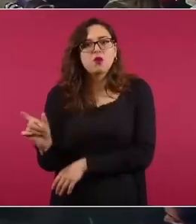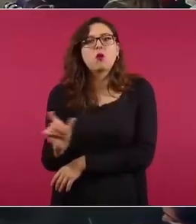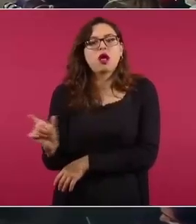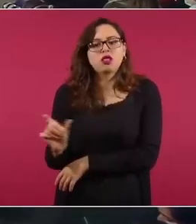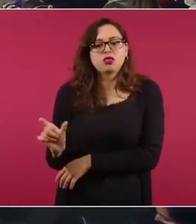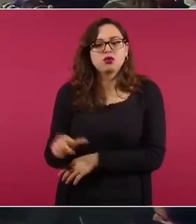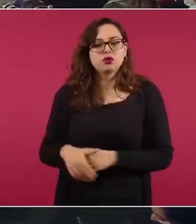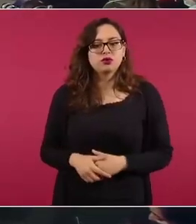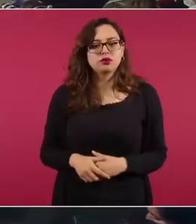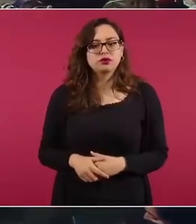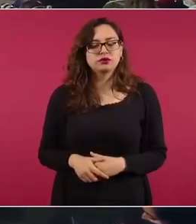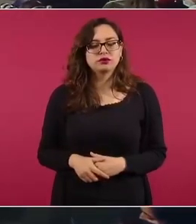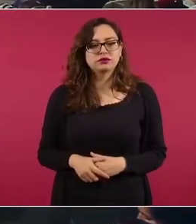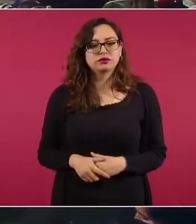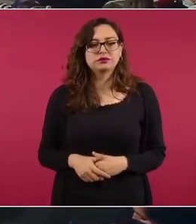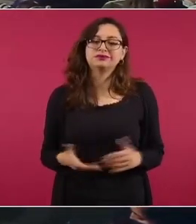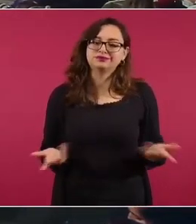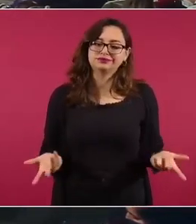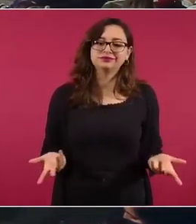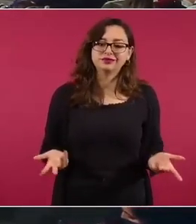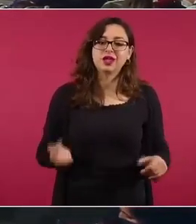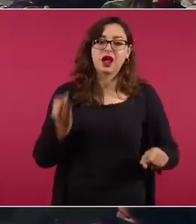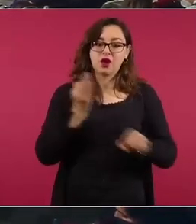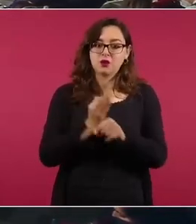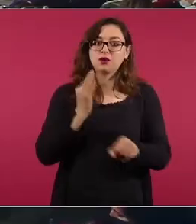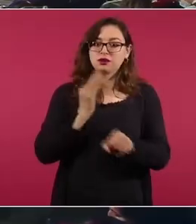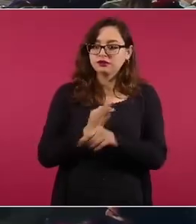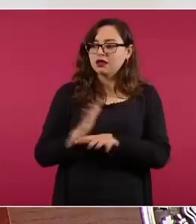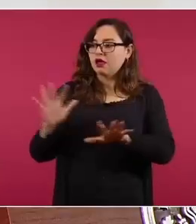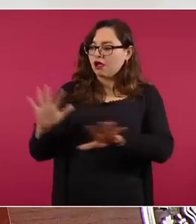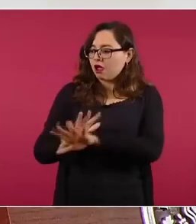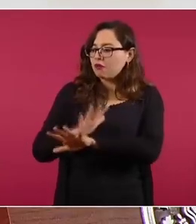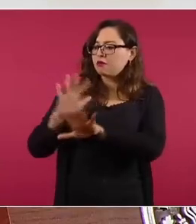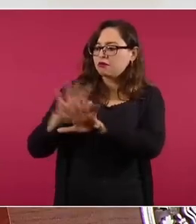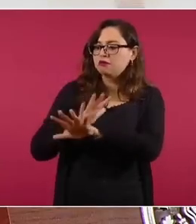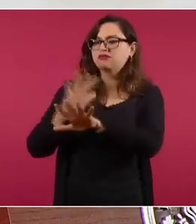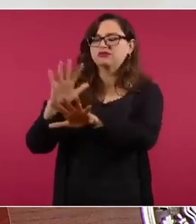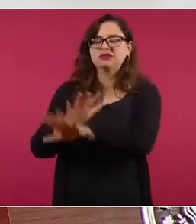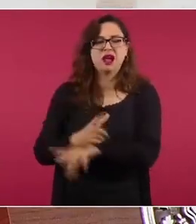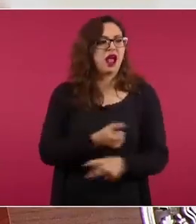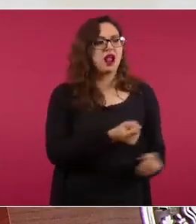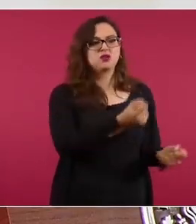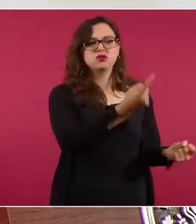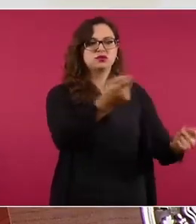cuesta trabajo entender que no somos iguales entonces